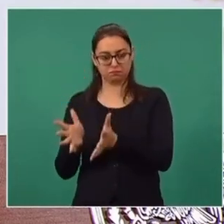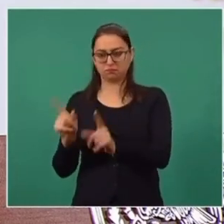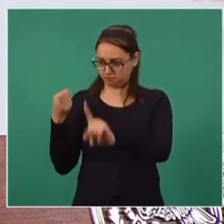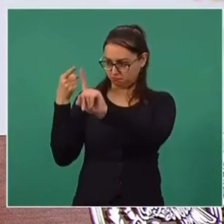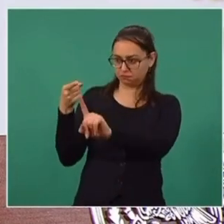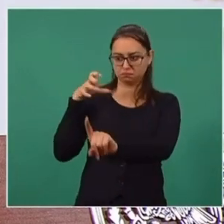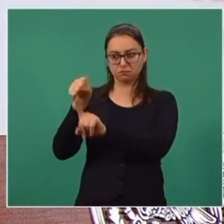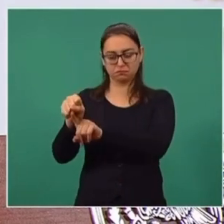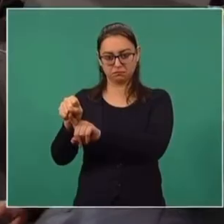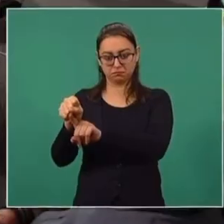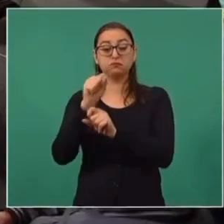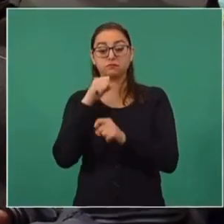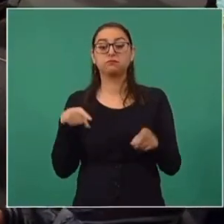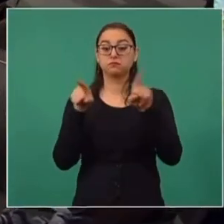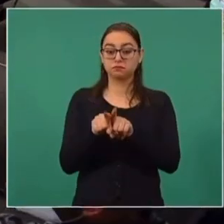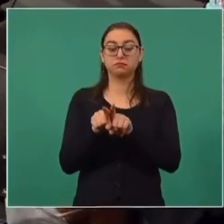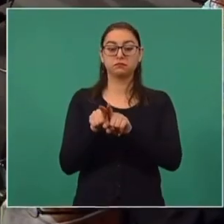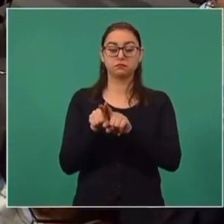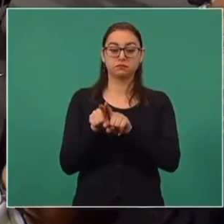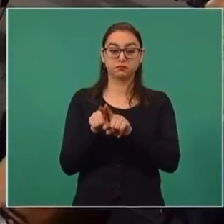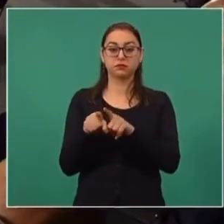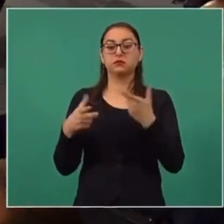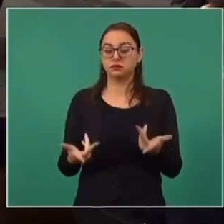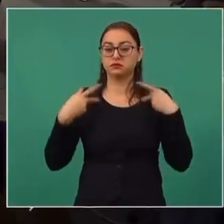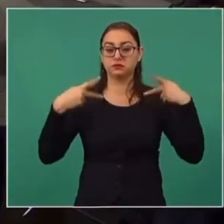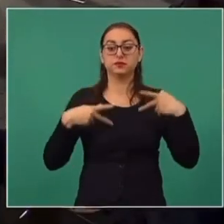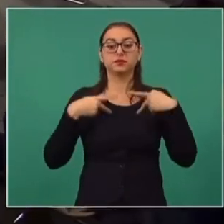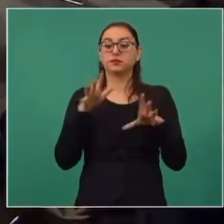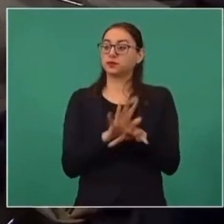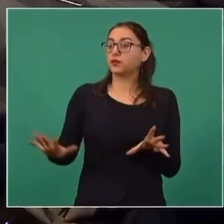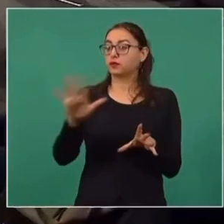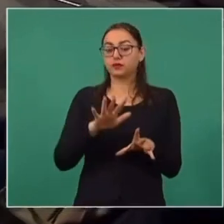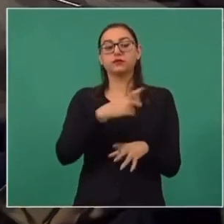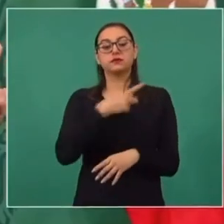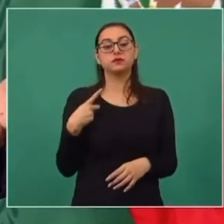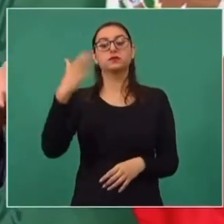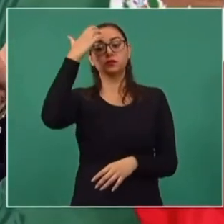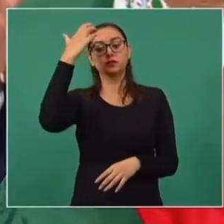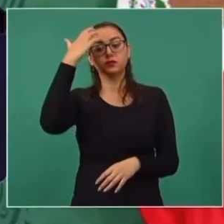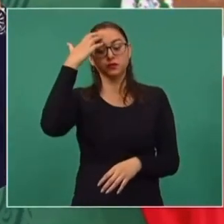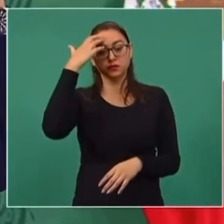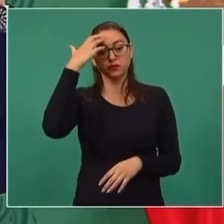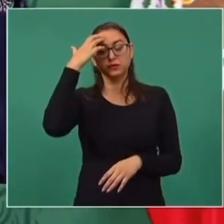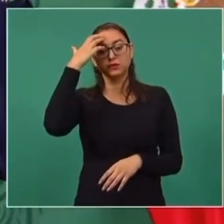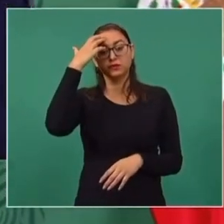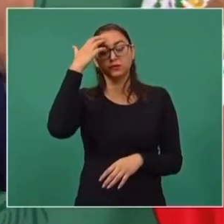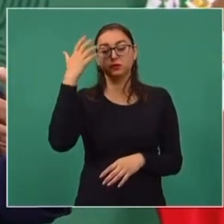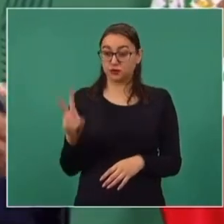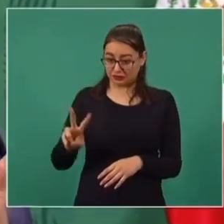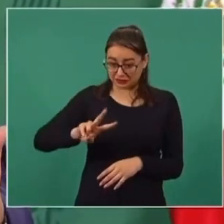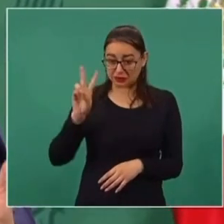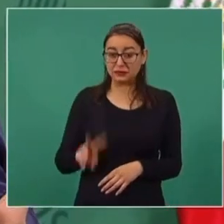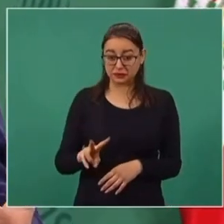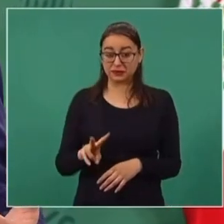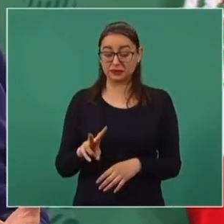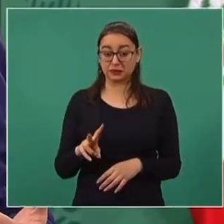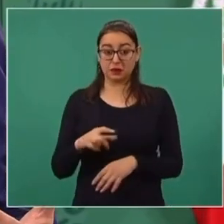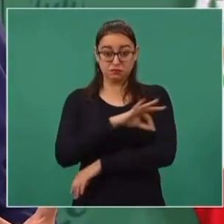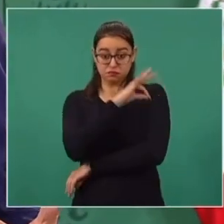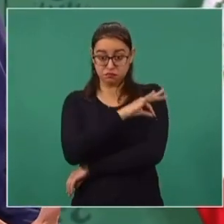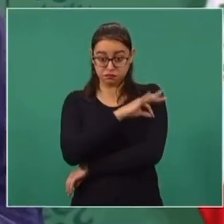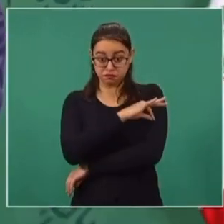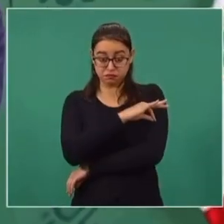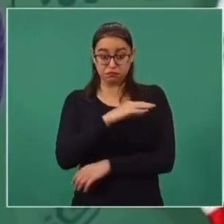este propósito. Y que la población sepa que se ha incrementado como nunca,